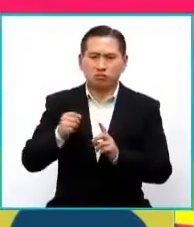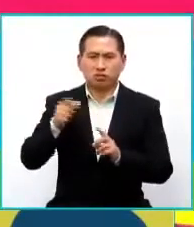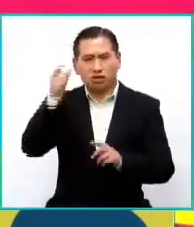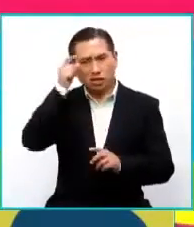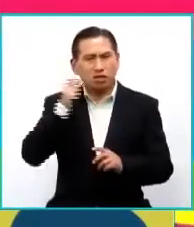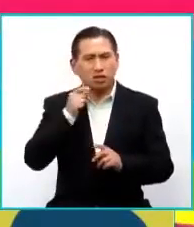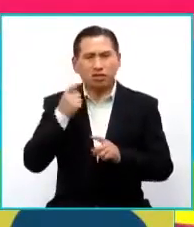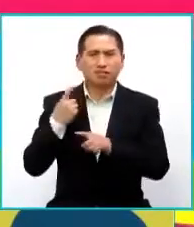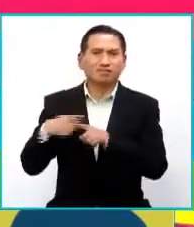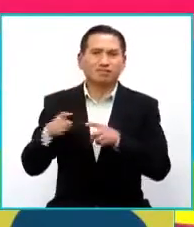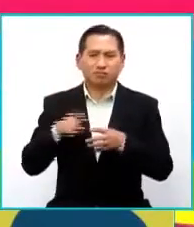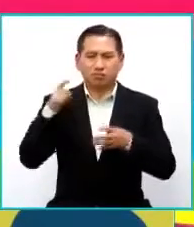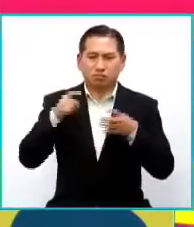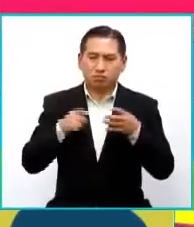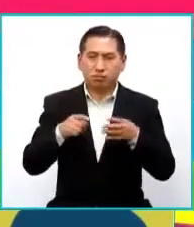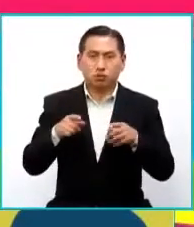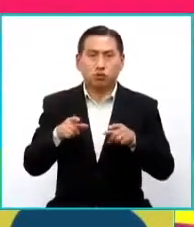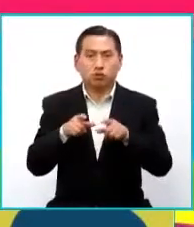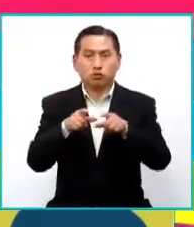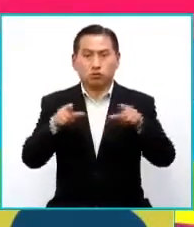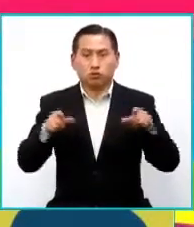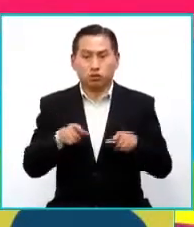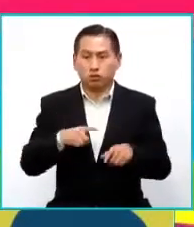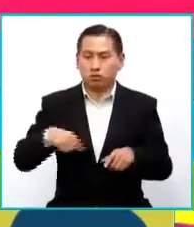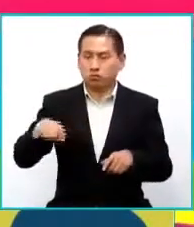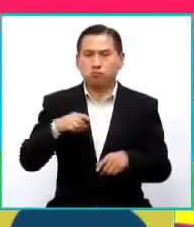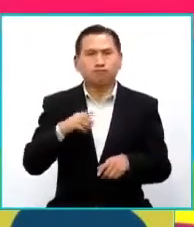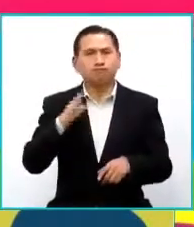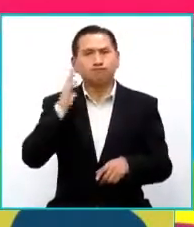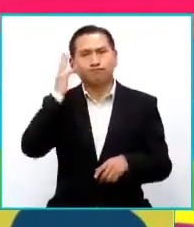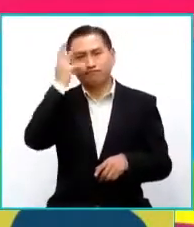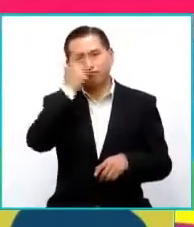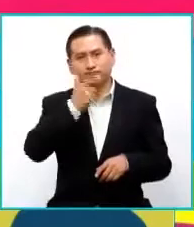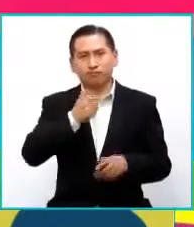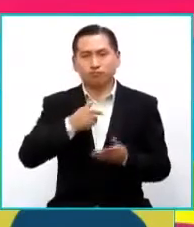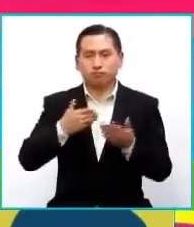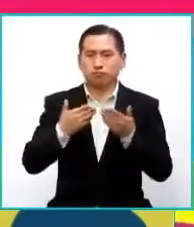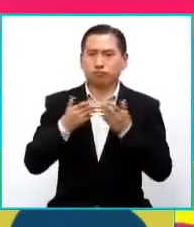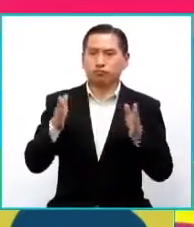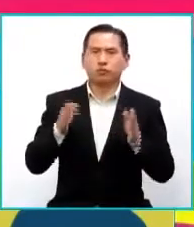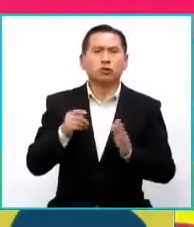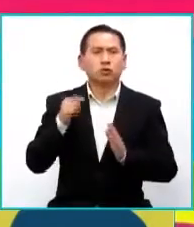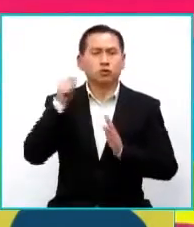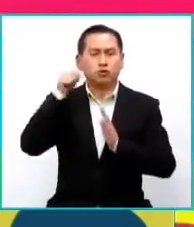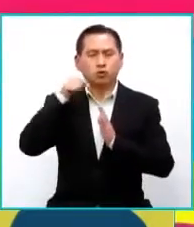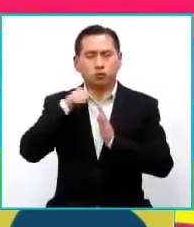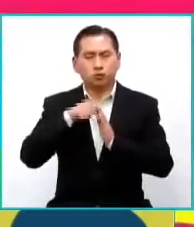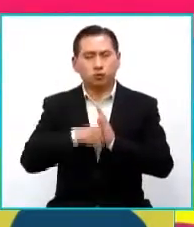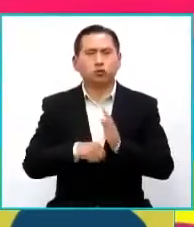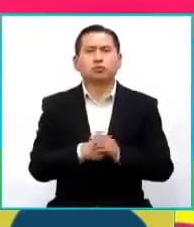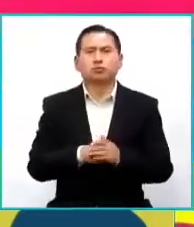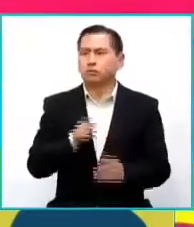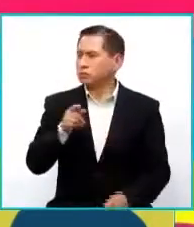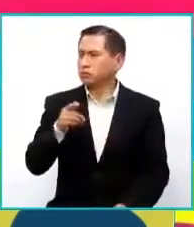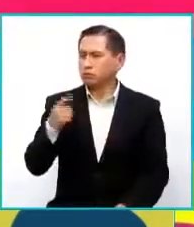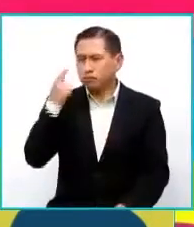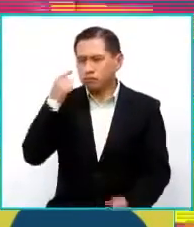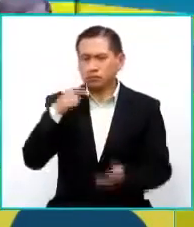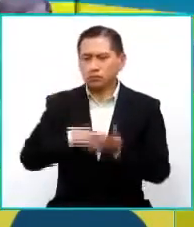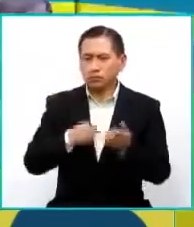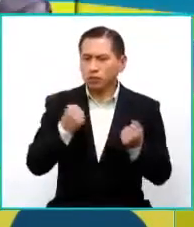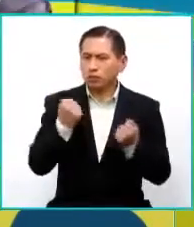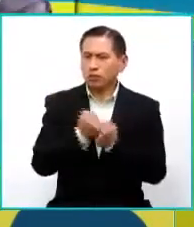Entonces, se ha hecho un espacio muy lindo de apertura profunda. ¿Y cuánto crees que de esto pueda